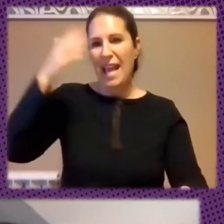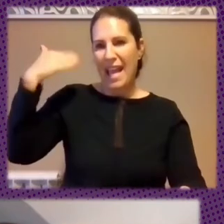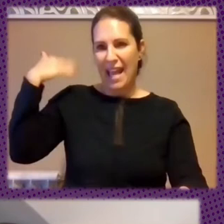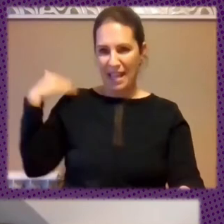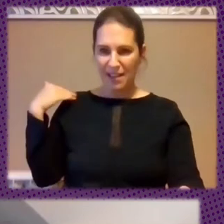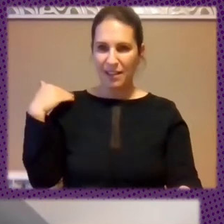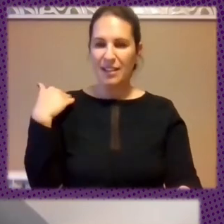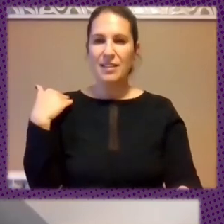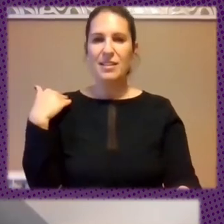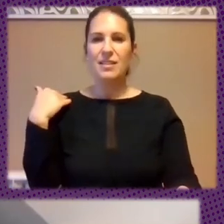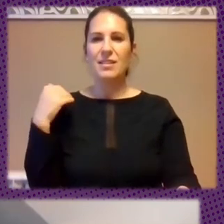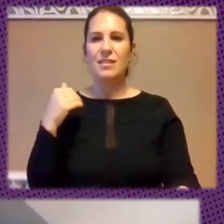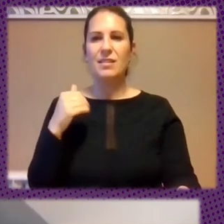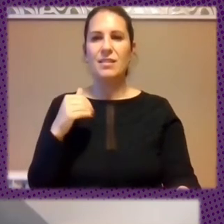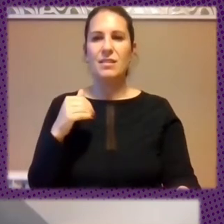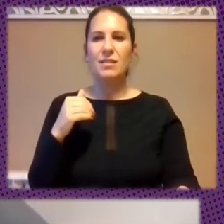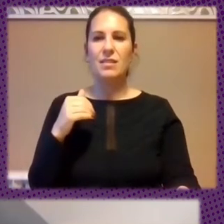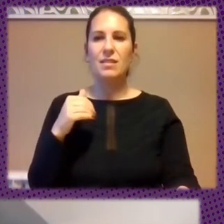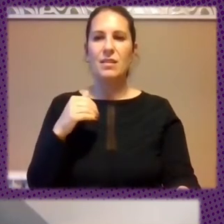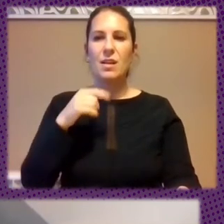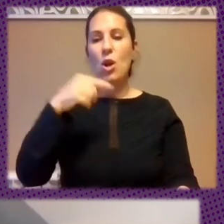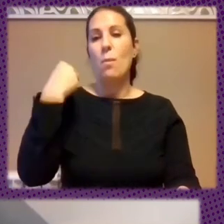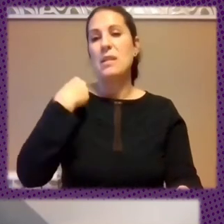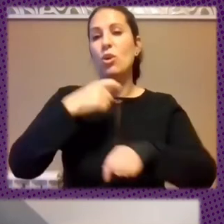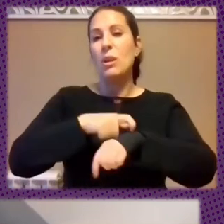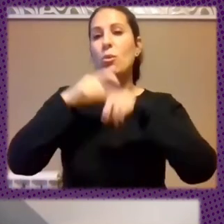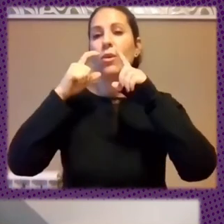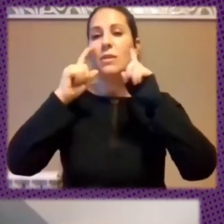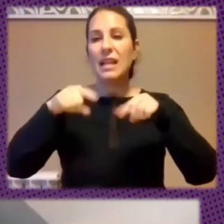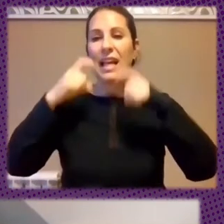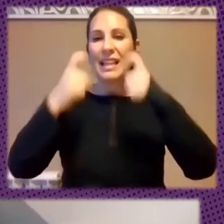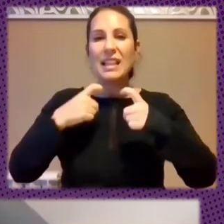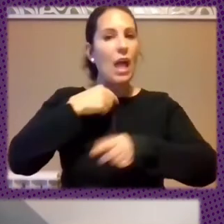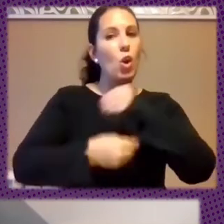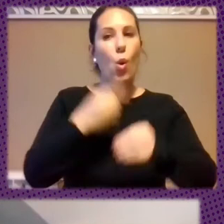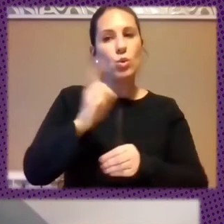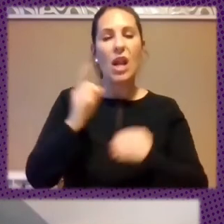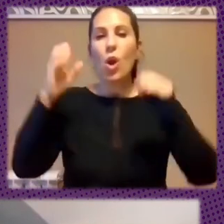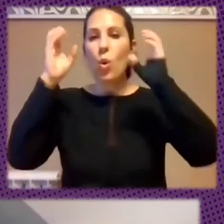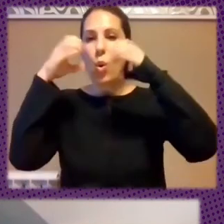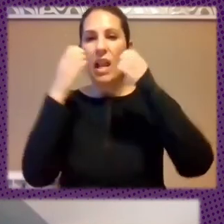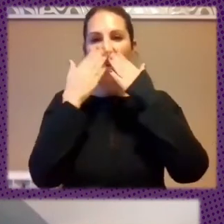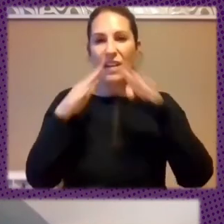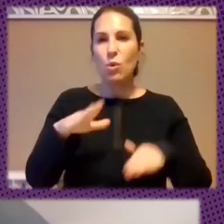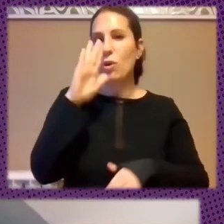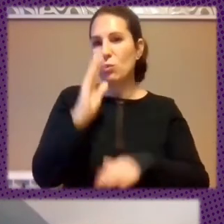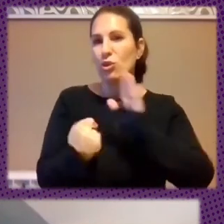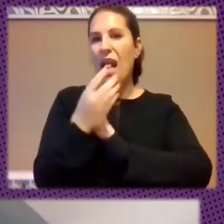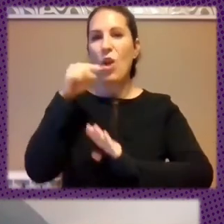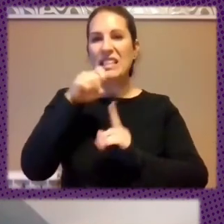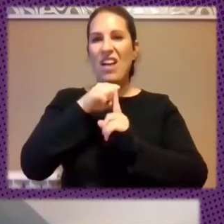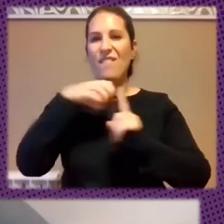Años Pero Al Mismo Tiempo Tratando De No Utilizar Google Y Facebook Hemos Hemos Creado Este Foro